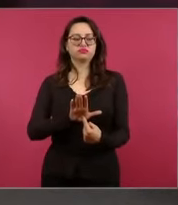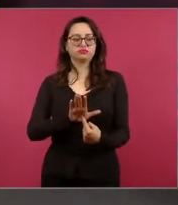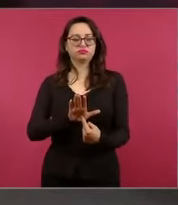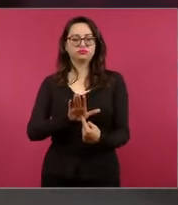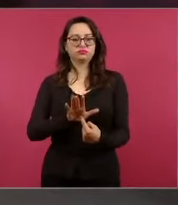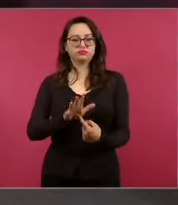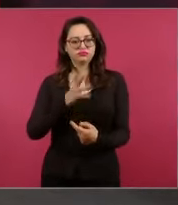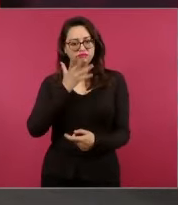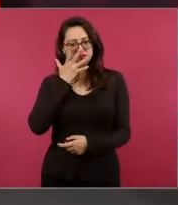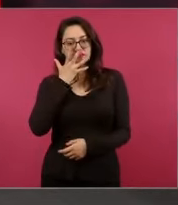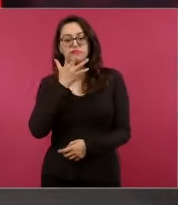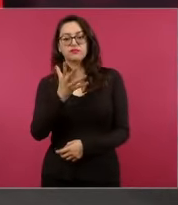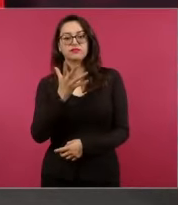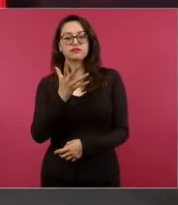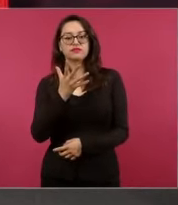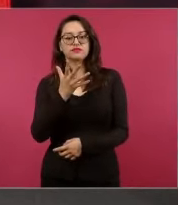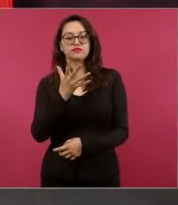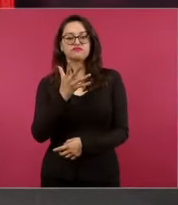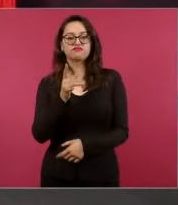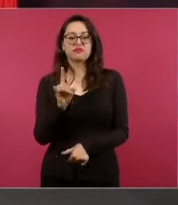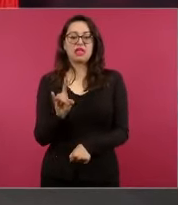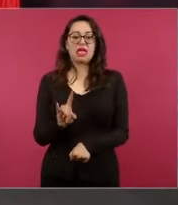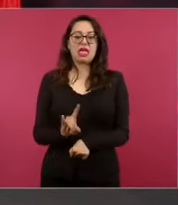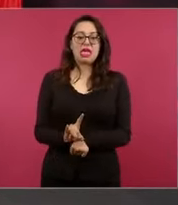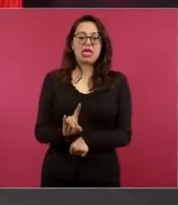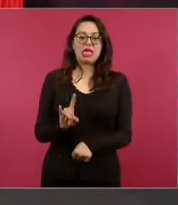simulaciones. es. Gracias.